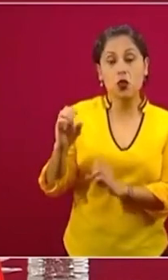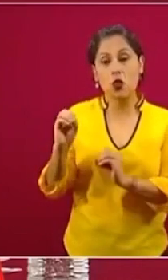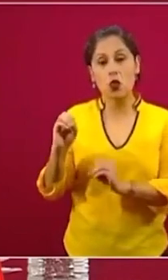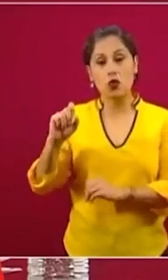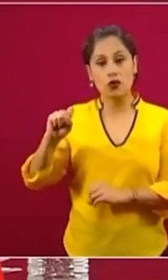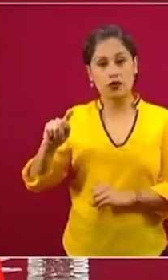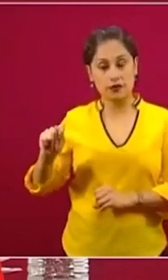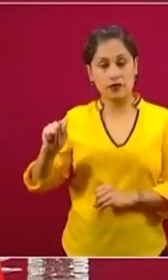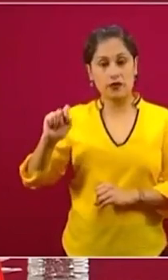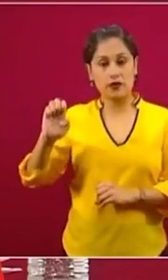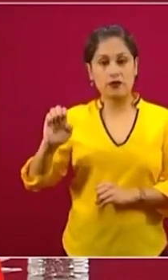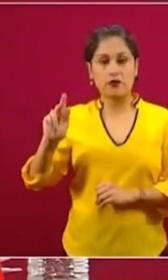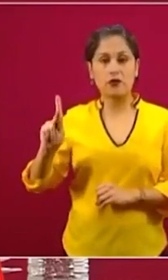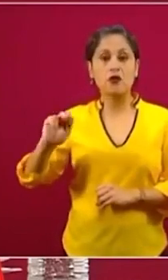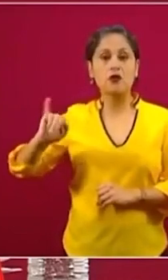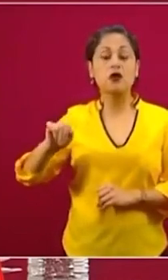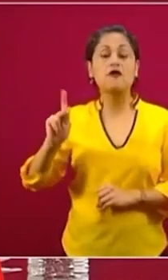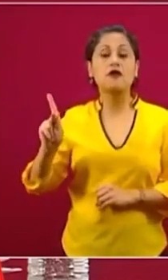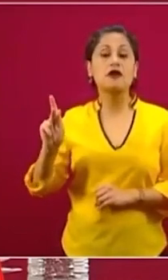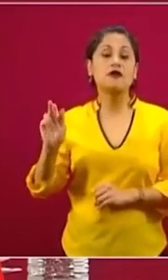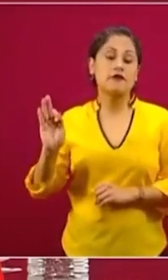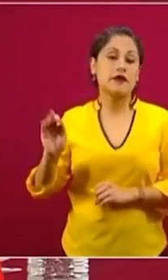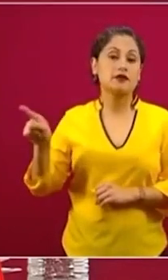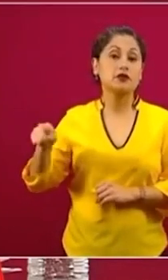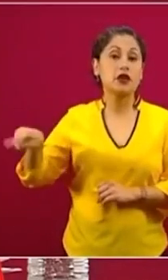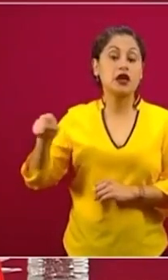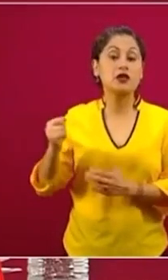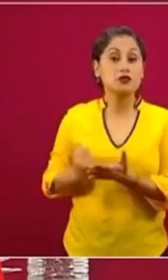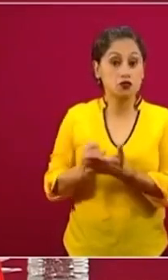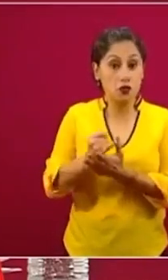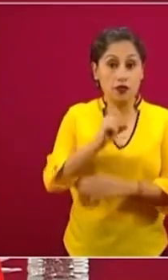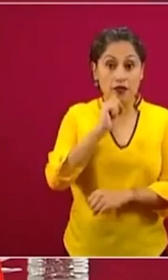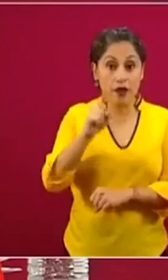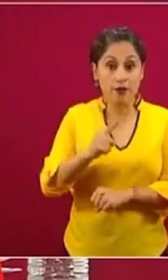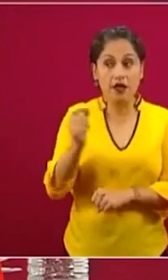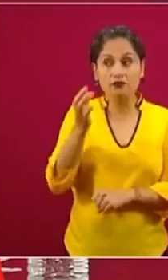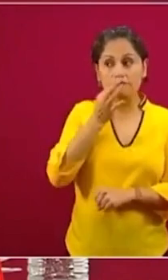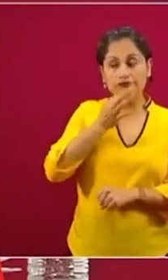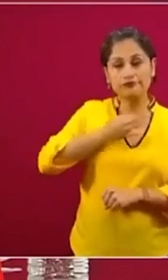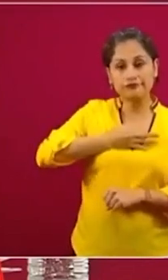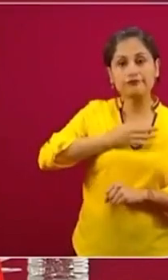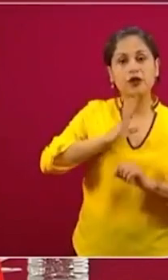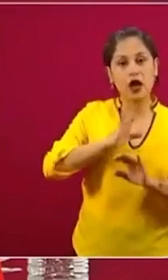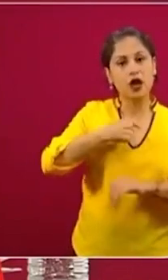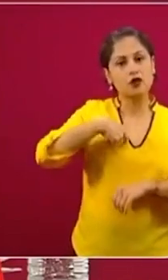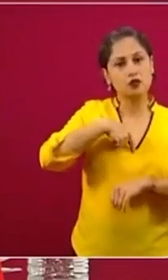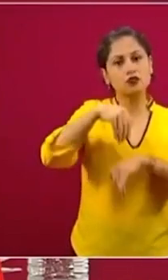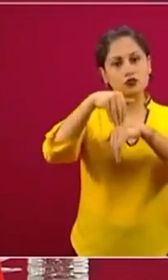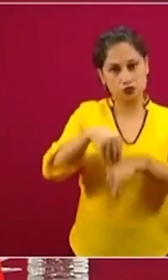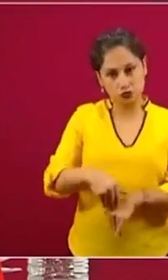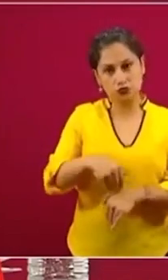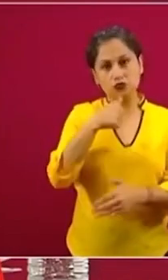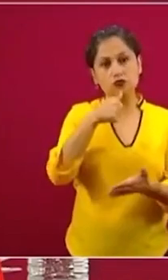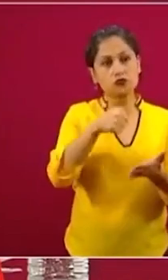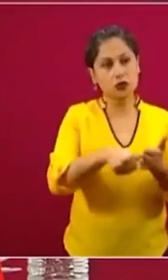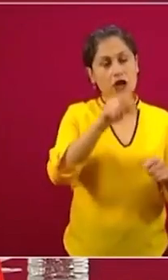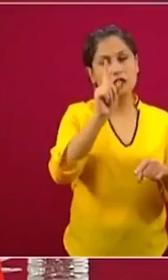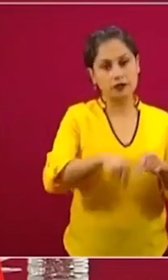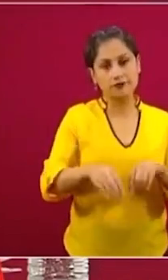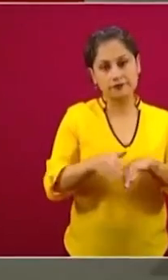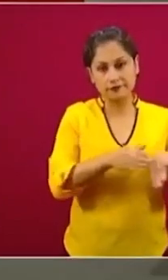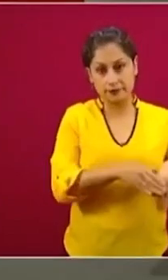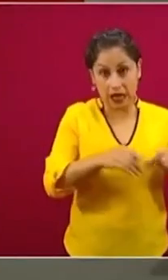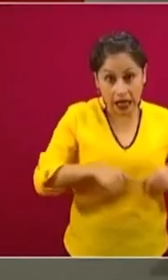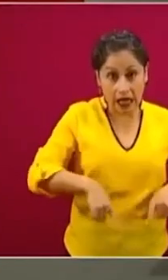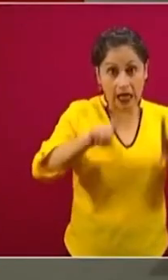carta está abajo y no hay un interés de volverla a subir. Digamos que estamos también en